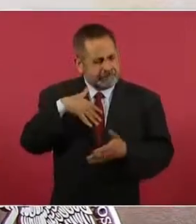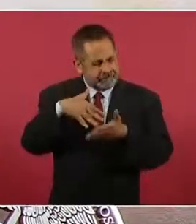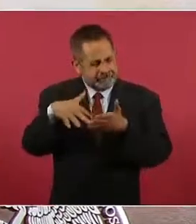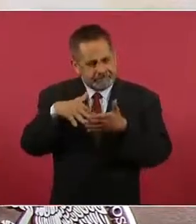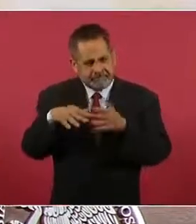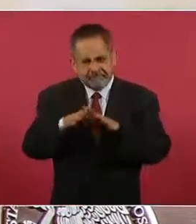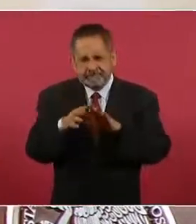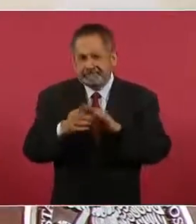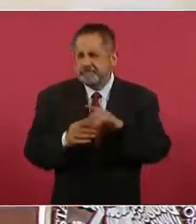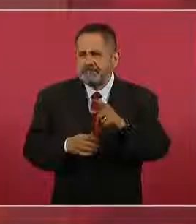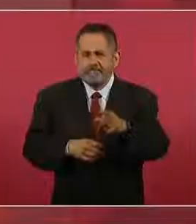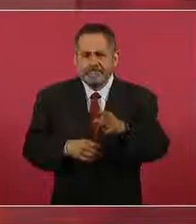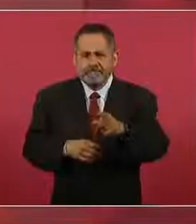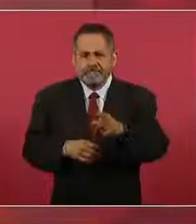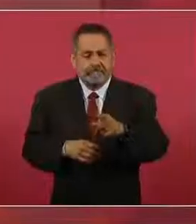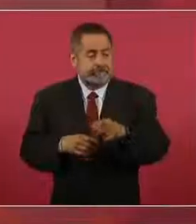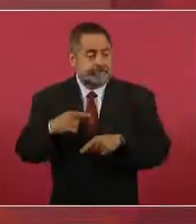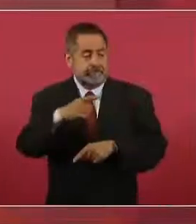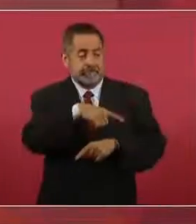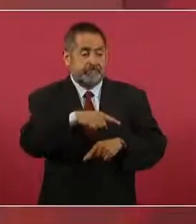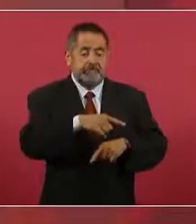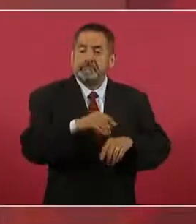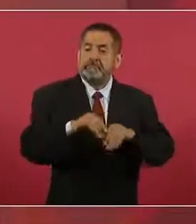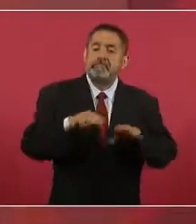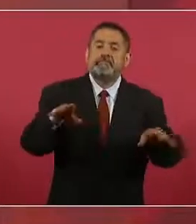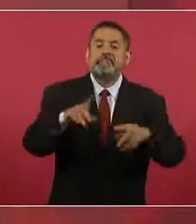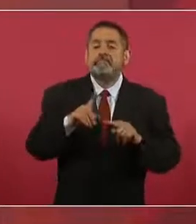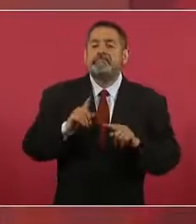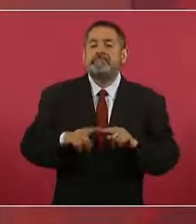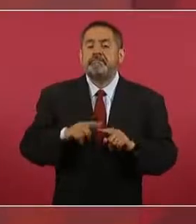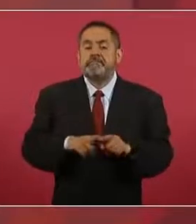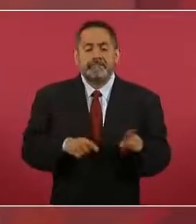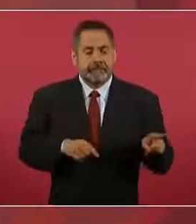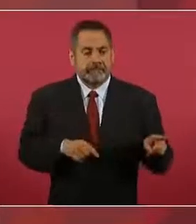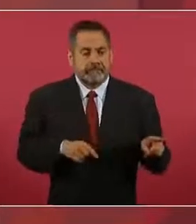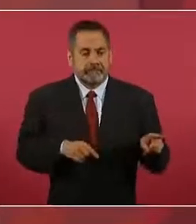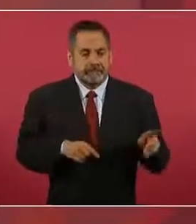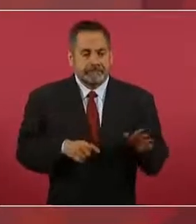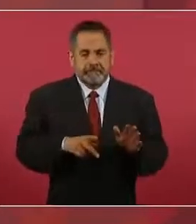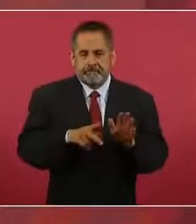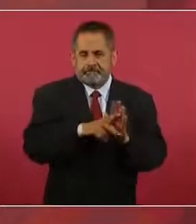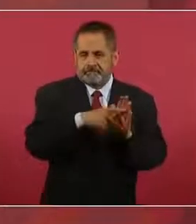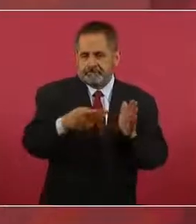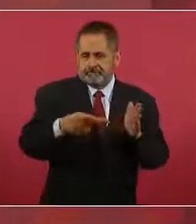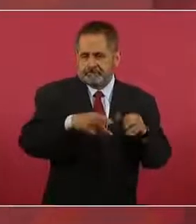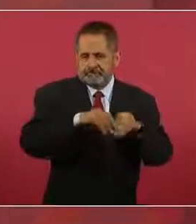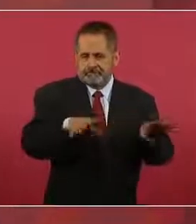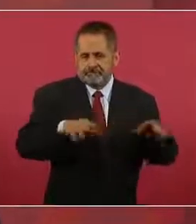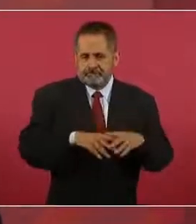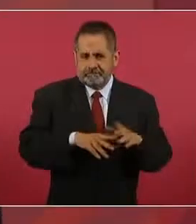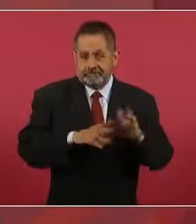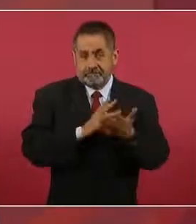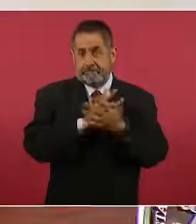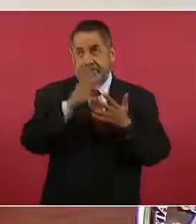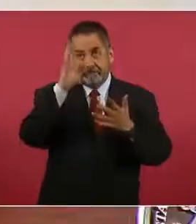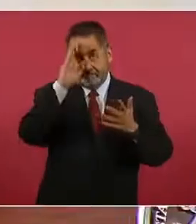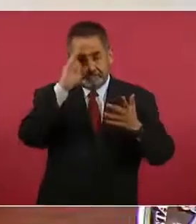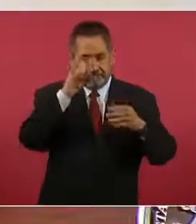dieron a conocer un periódico alarmado